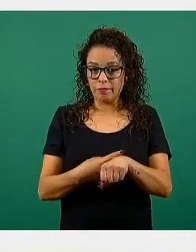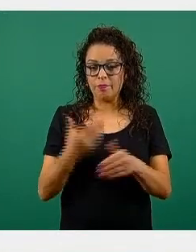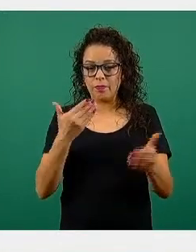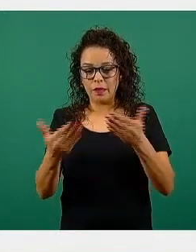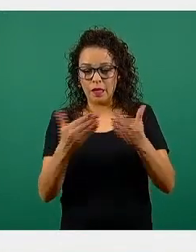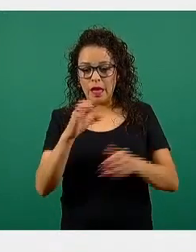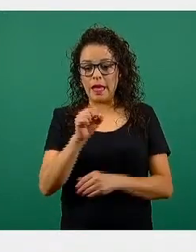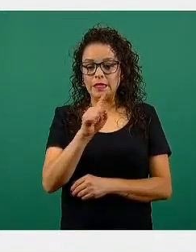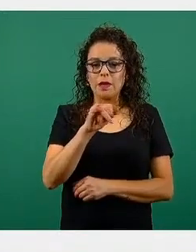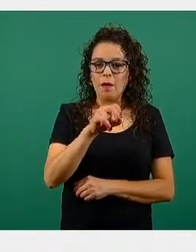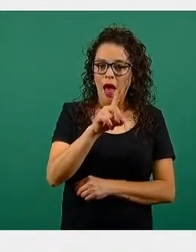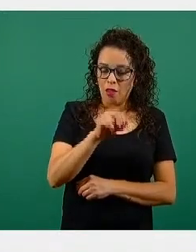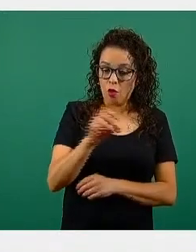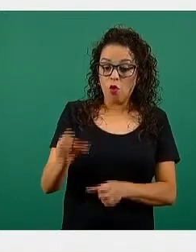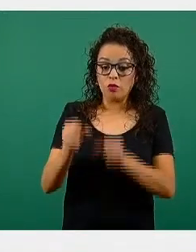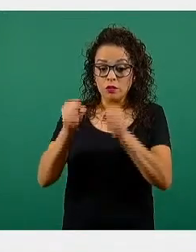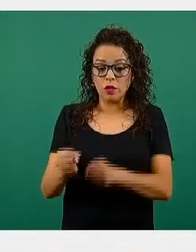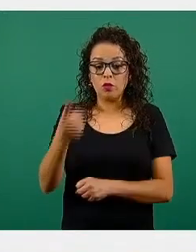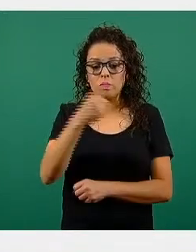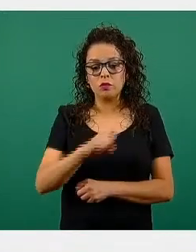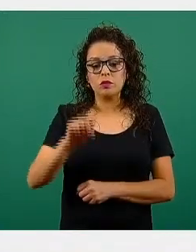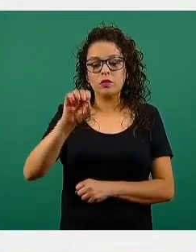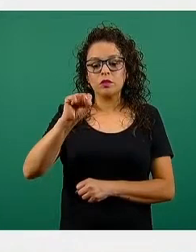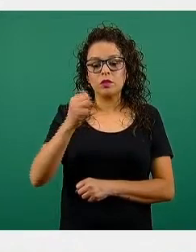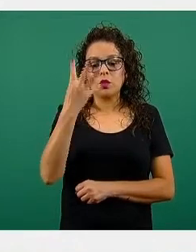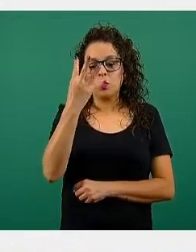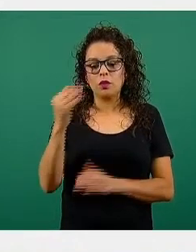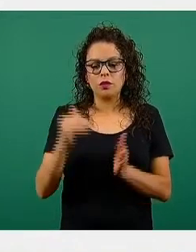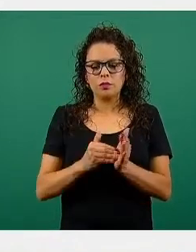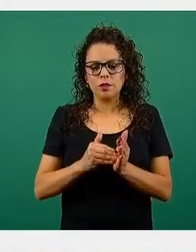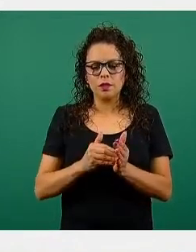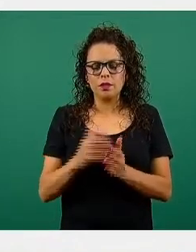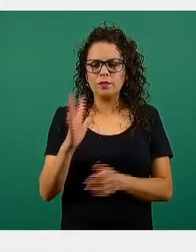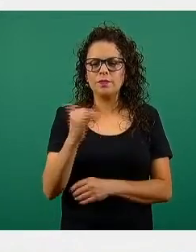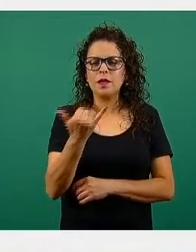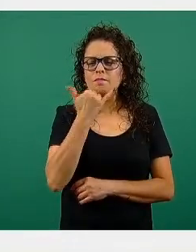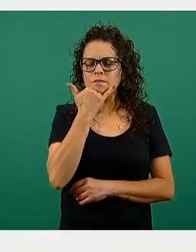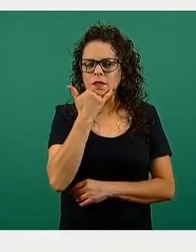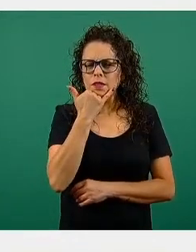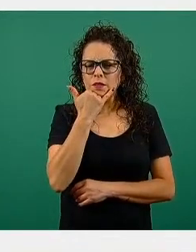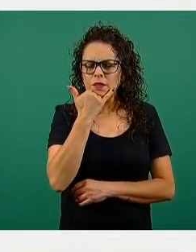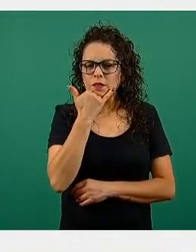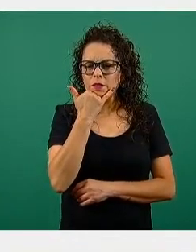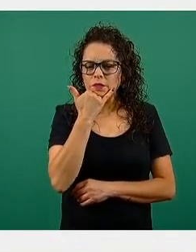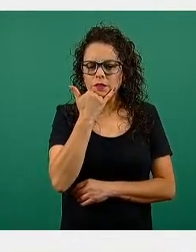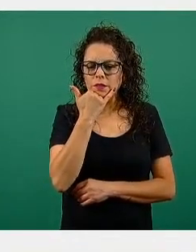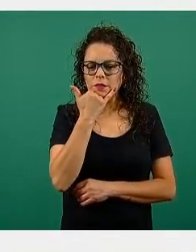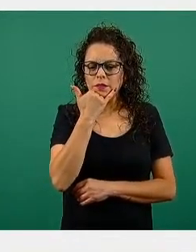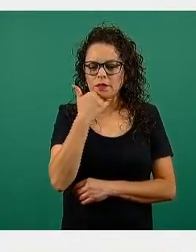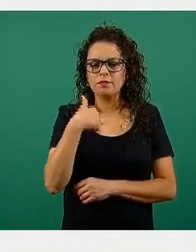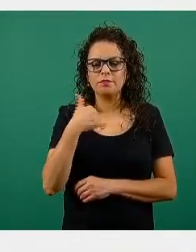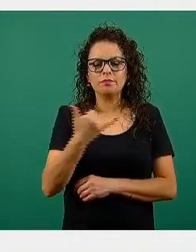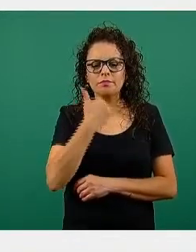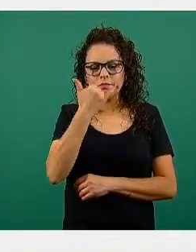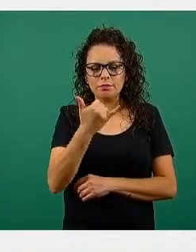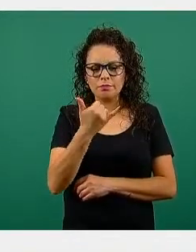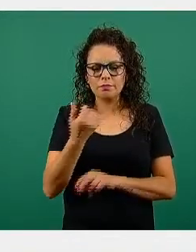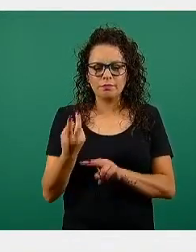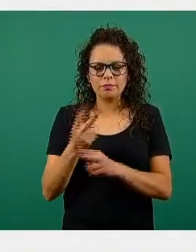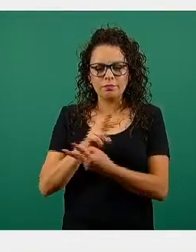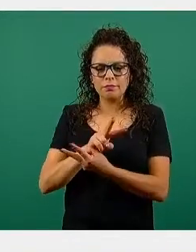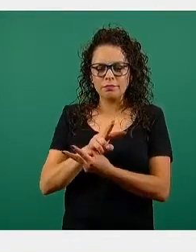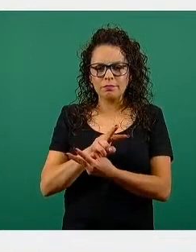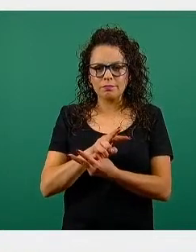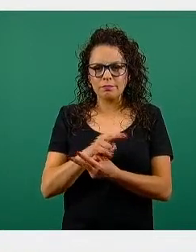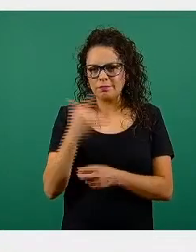confirmados son 164 mil, perdón, eso son… está raro. Tenemos 2